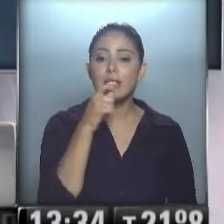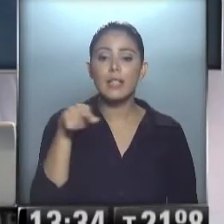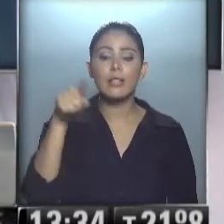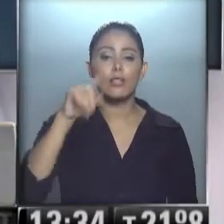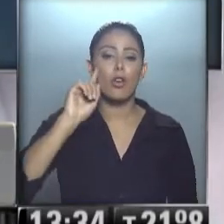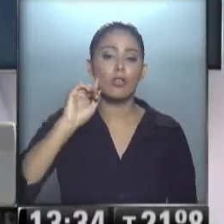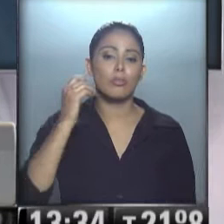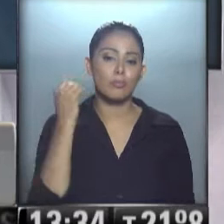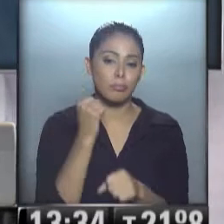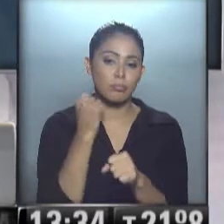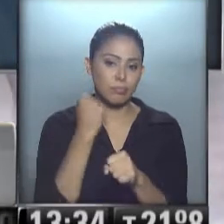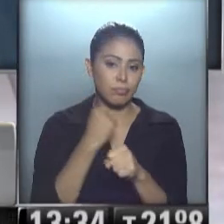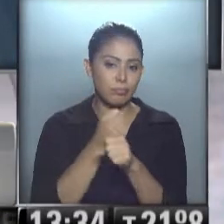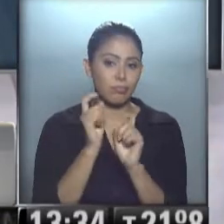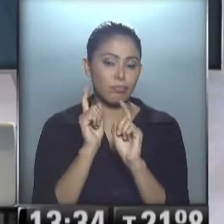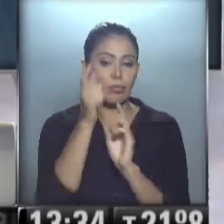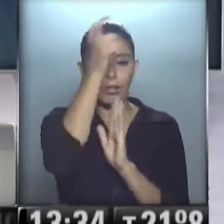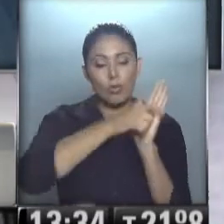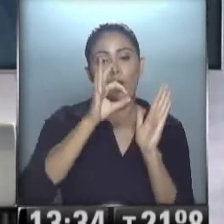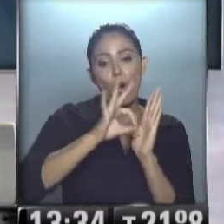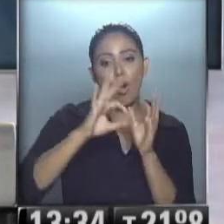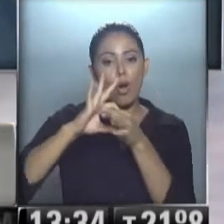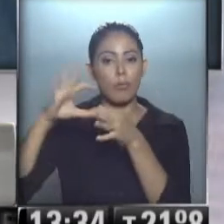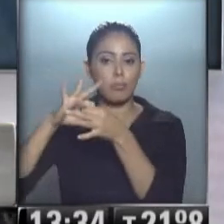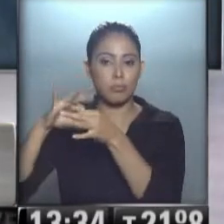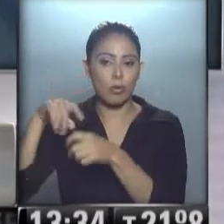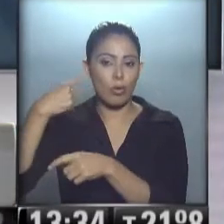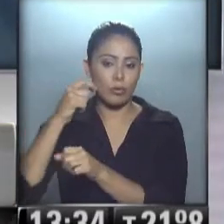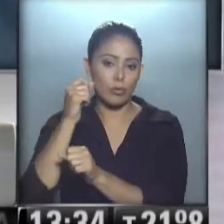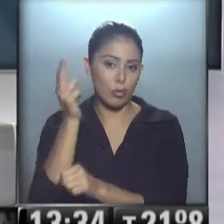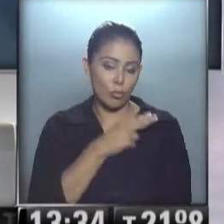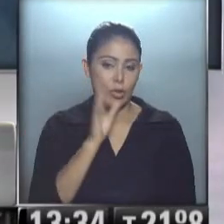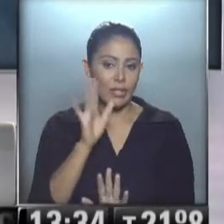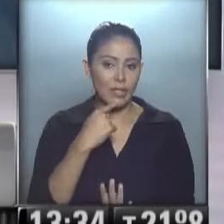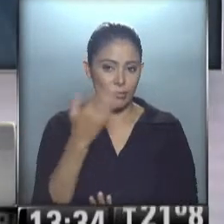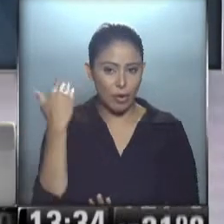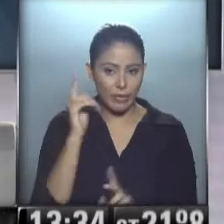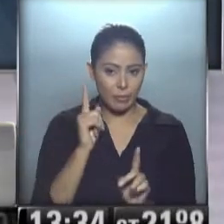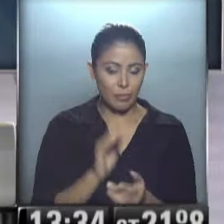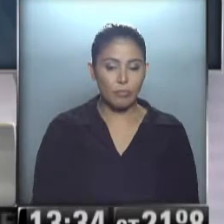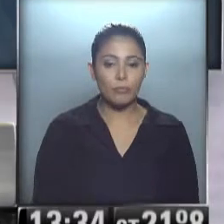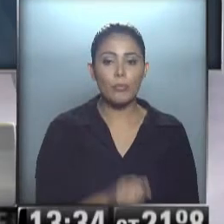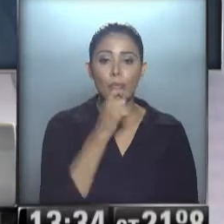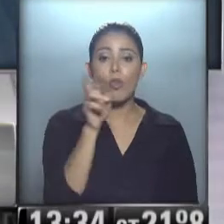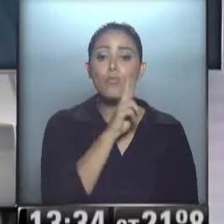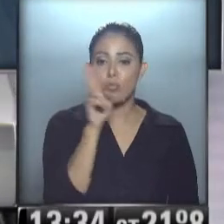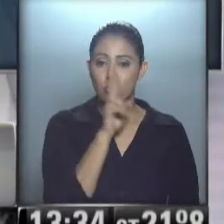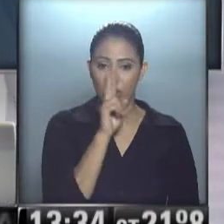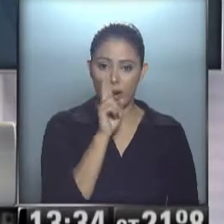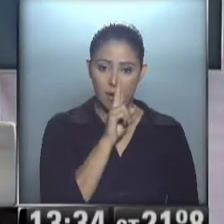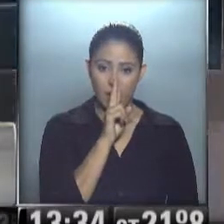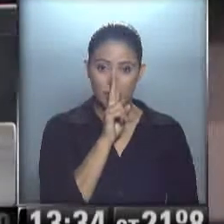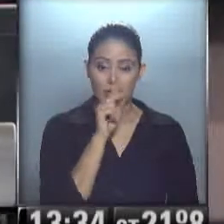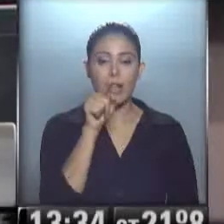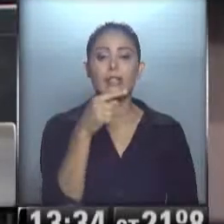actividad autónoma o relación de dependencia, como dijimos anteriormente. En el caso de Zulma tiene, justamente